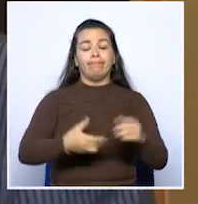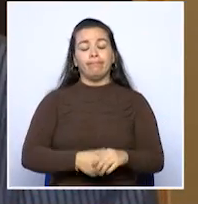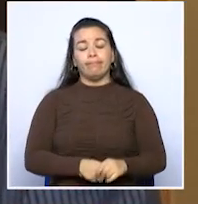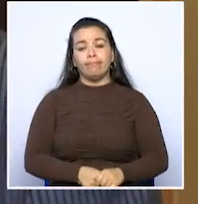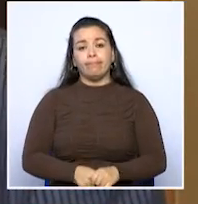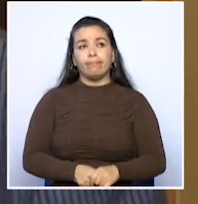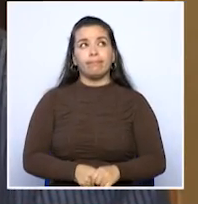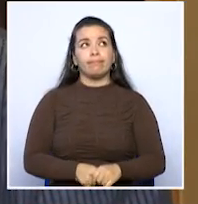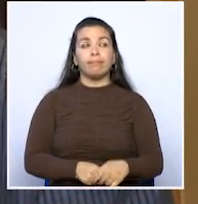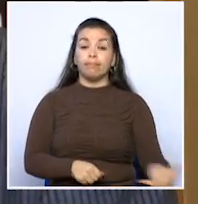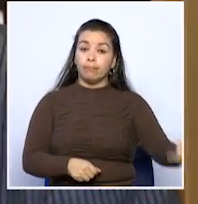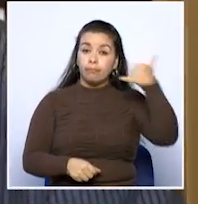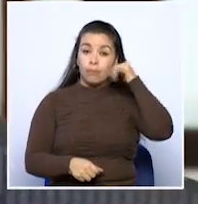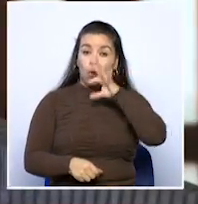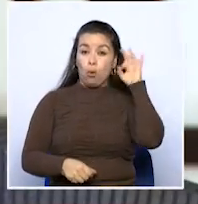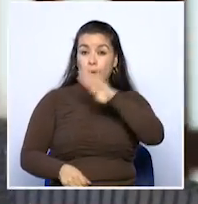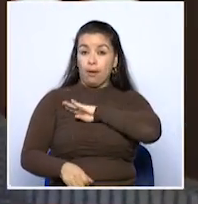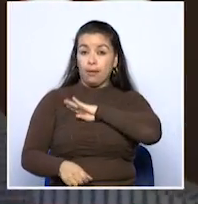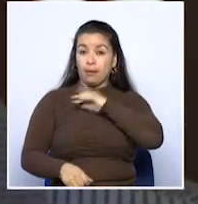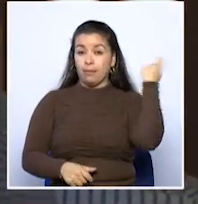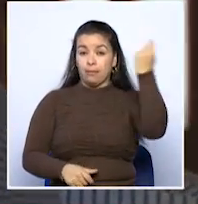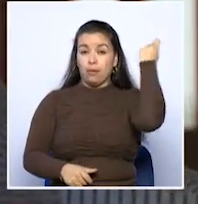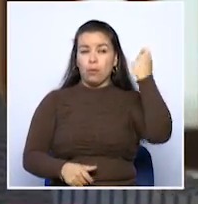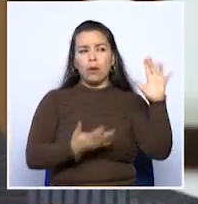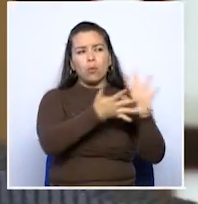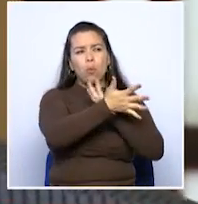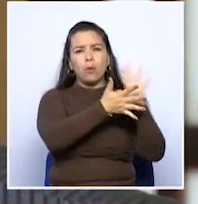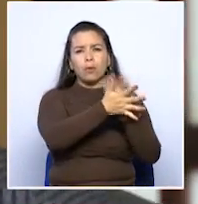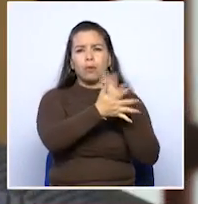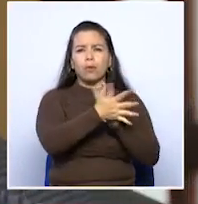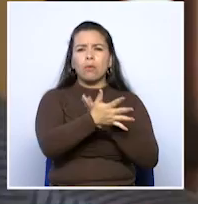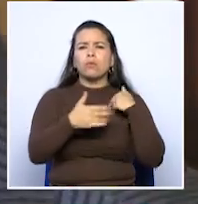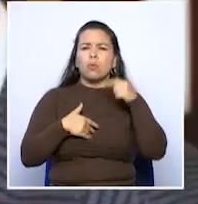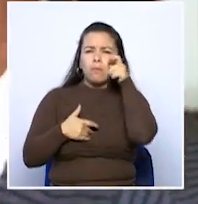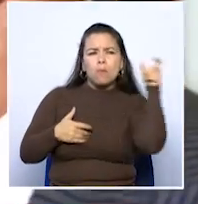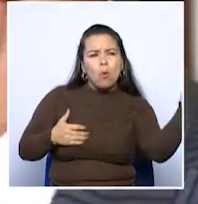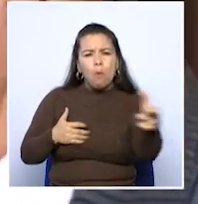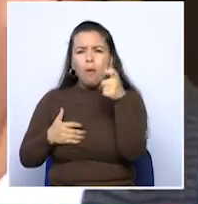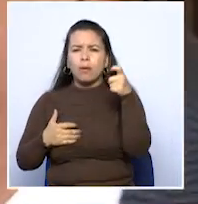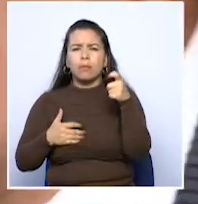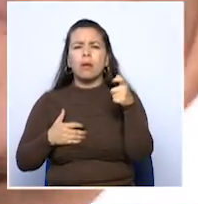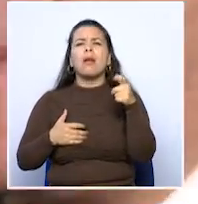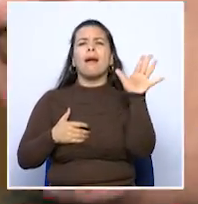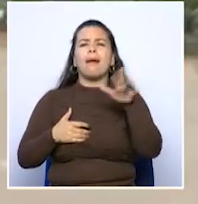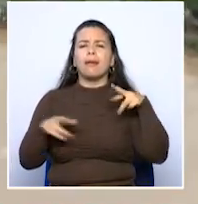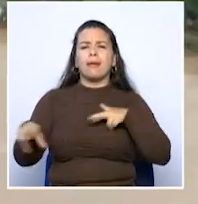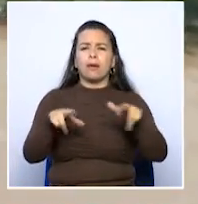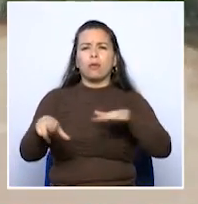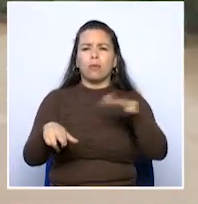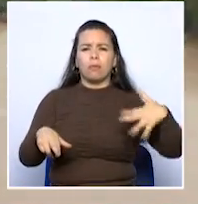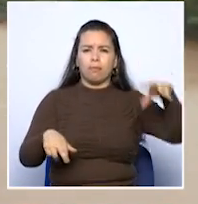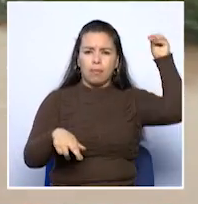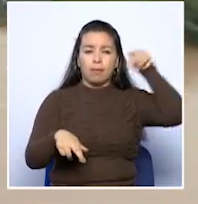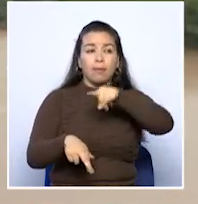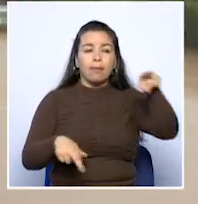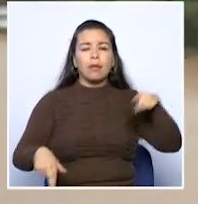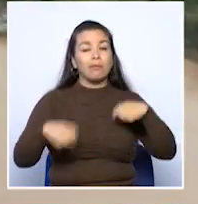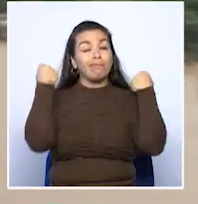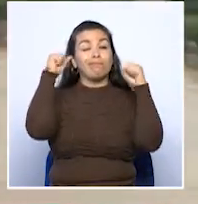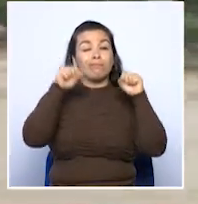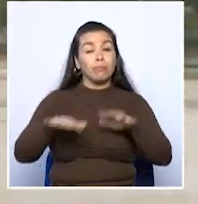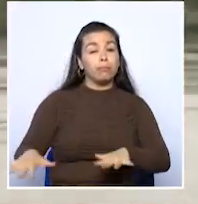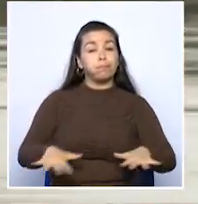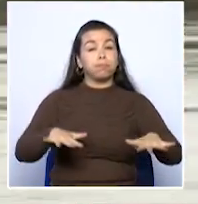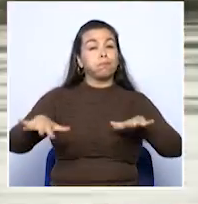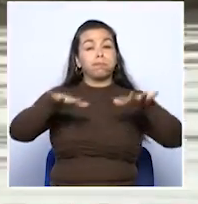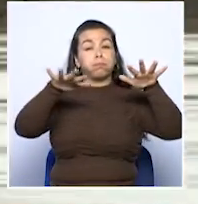Un día telefónica con el alcalde de la Dorada Diego Pineda, quien nos contestó realizando un monitoreo al río Magdalena. Nos manifestó que el caudal del río